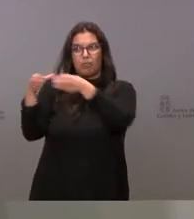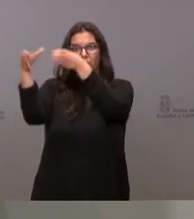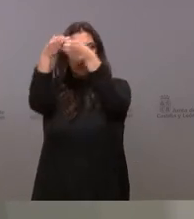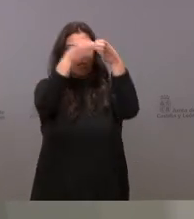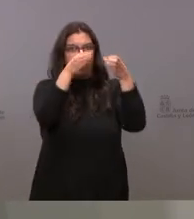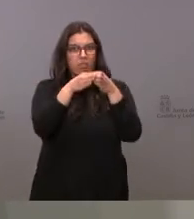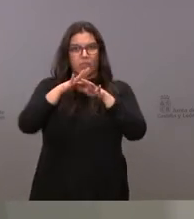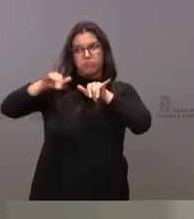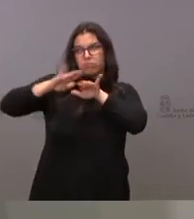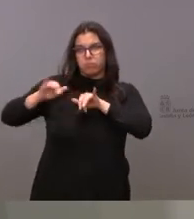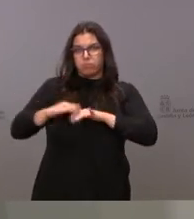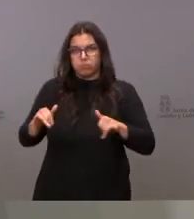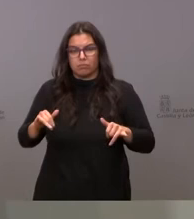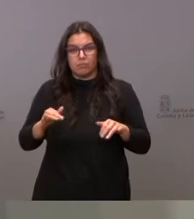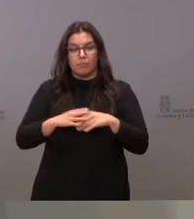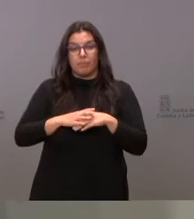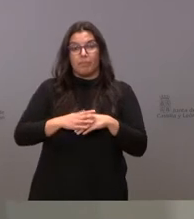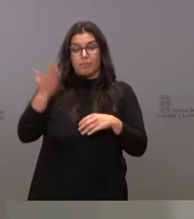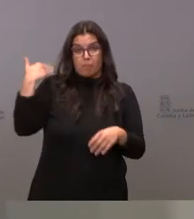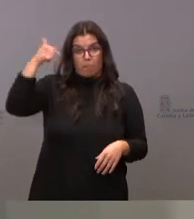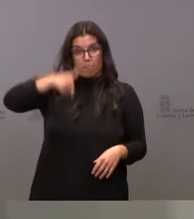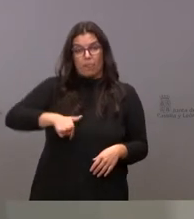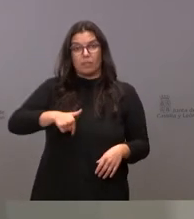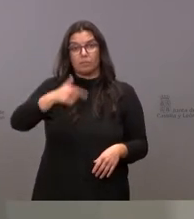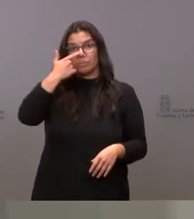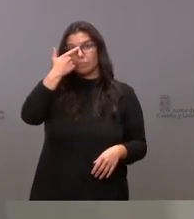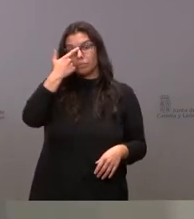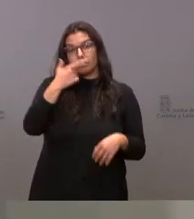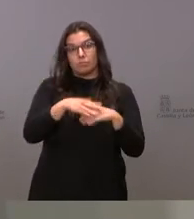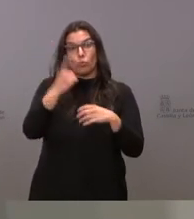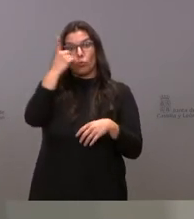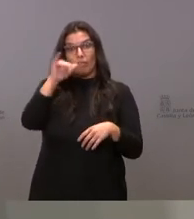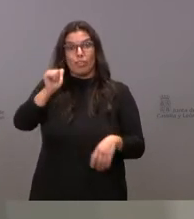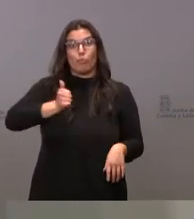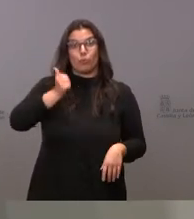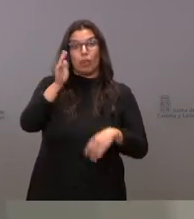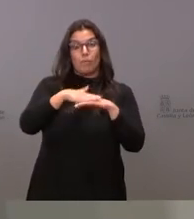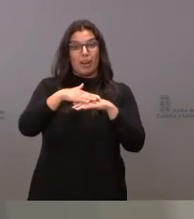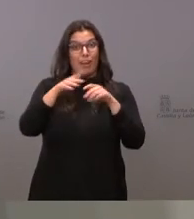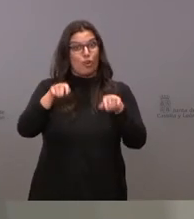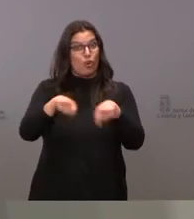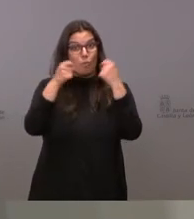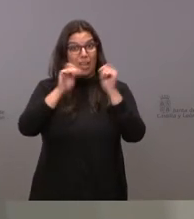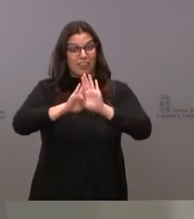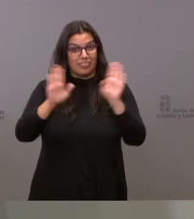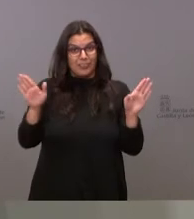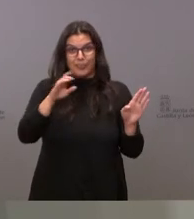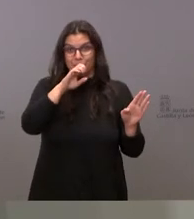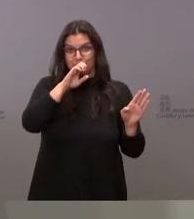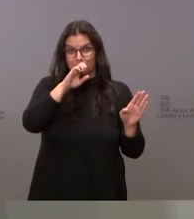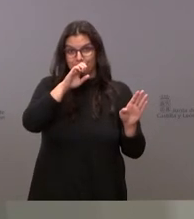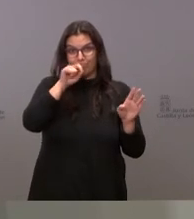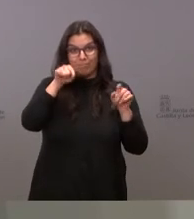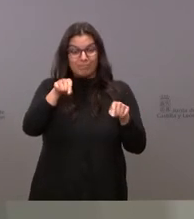Hubo una ocasión en este país de romper esa dinámica que